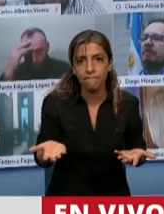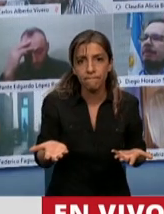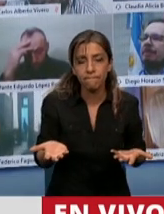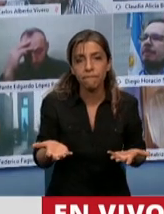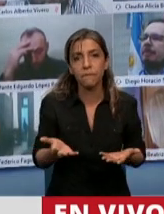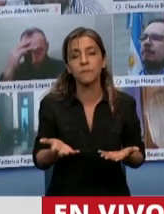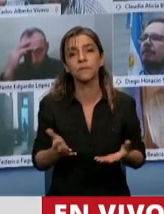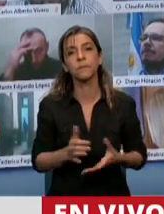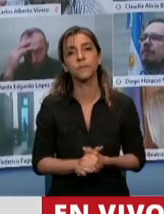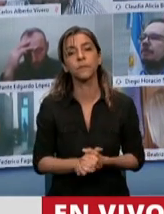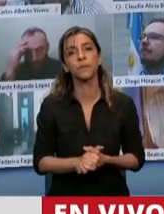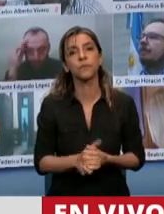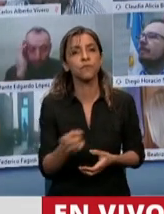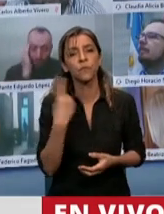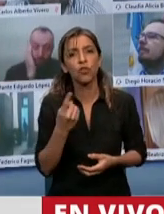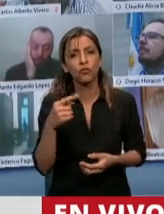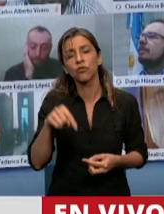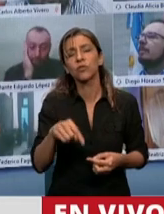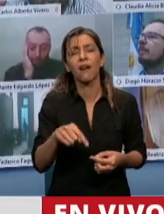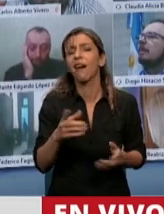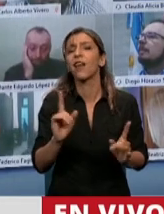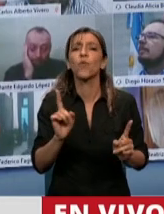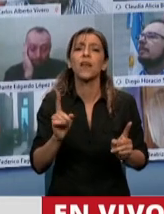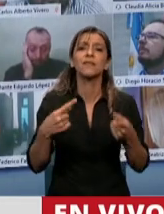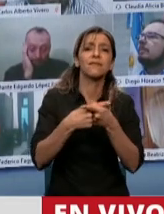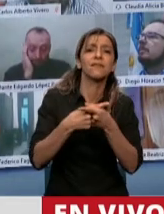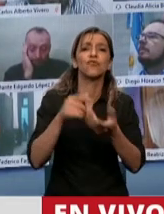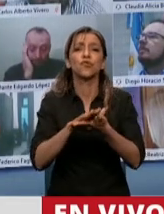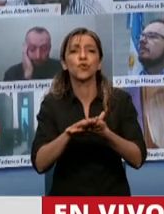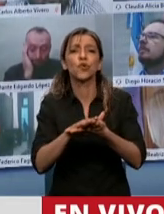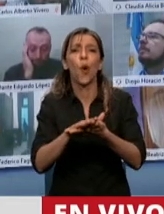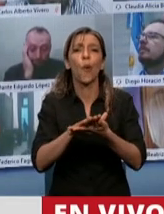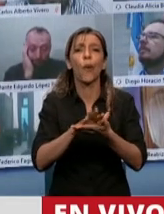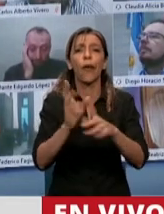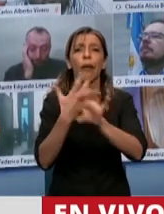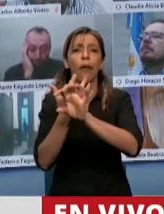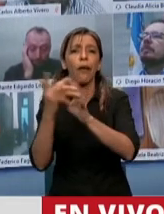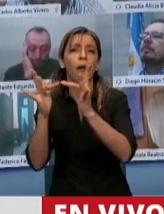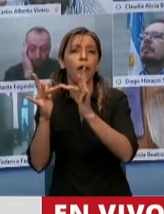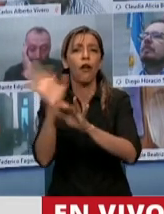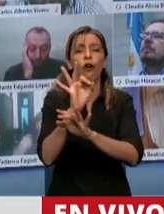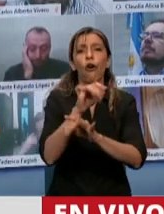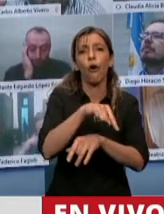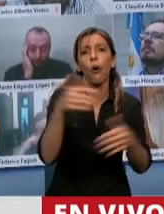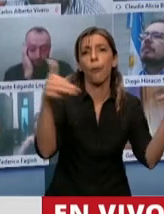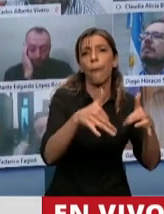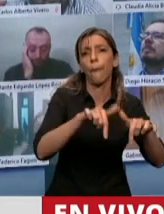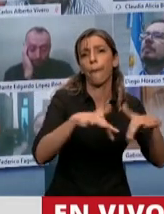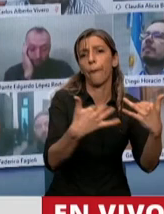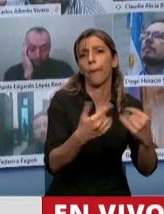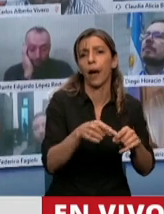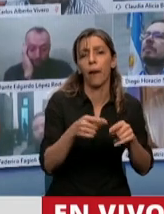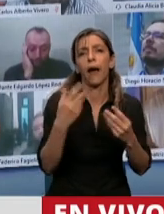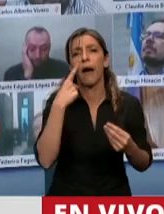No estamos discutiendo sesiones virtuales o presenciales, estamos discutiendo que queremos sesionar